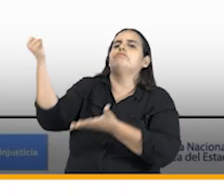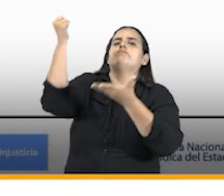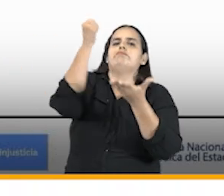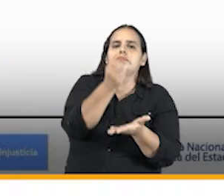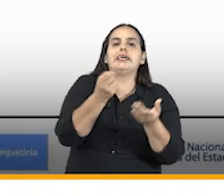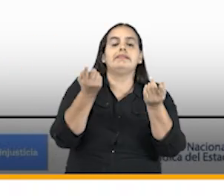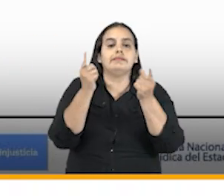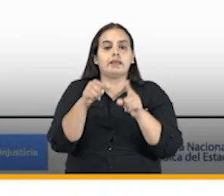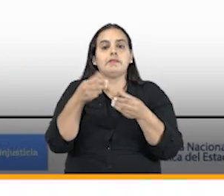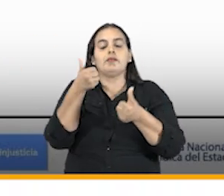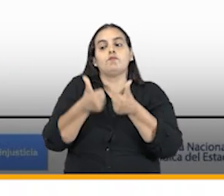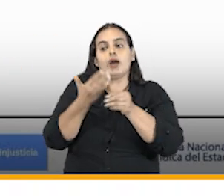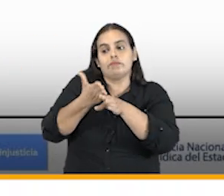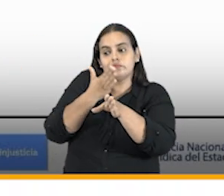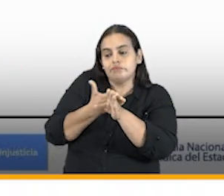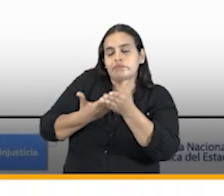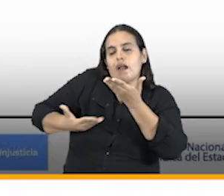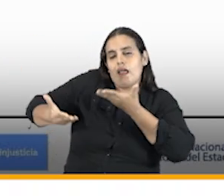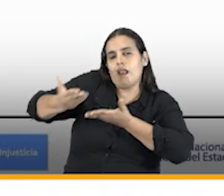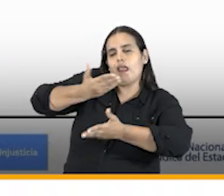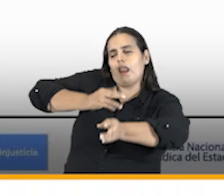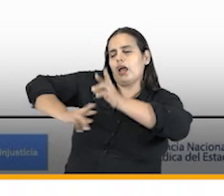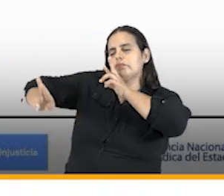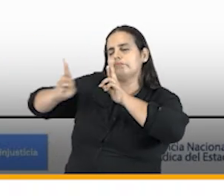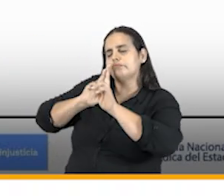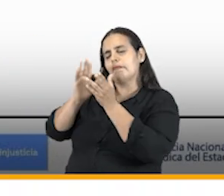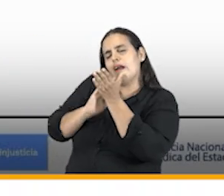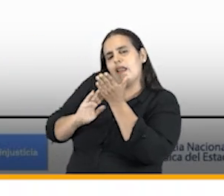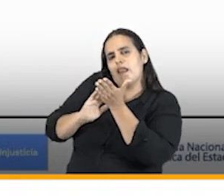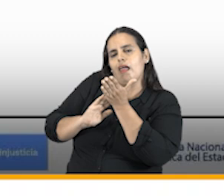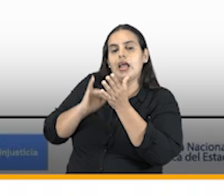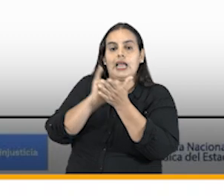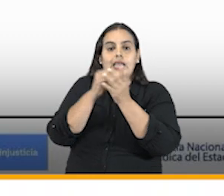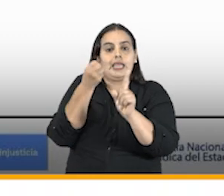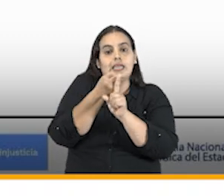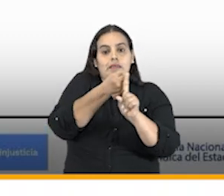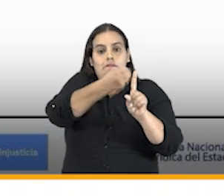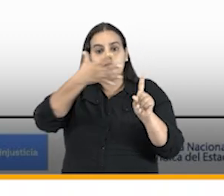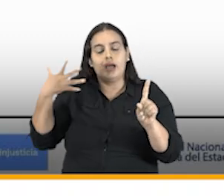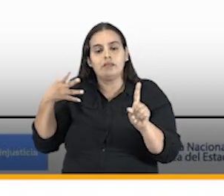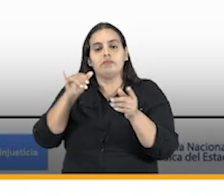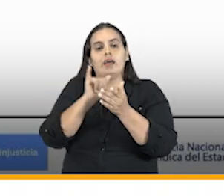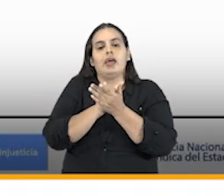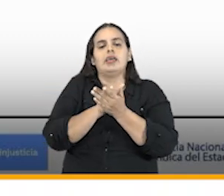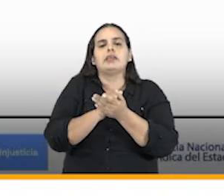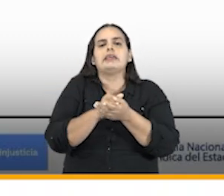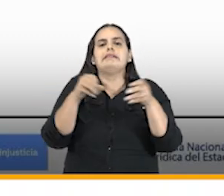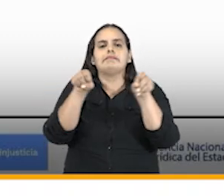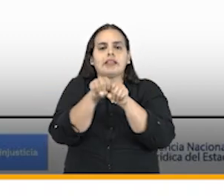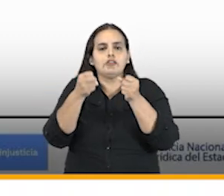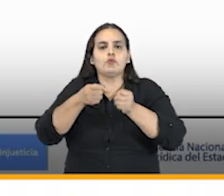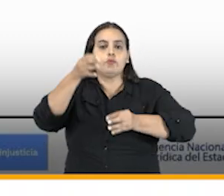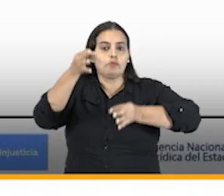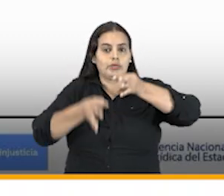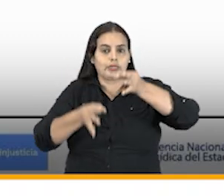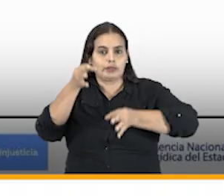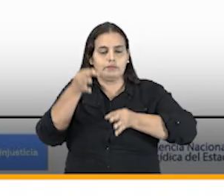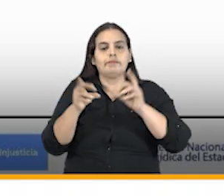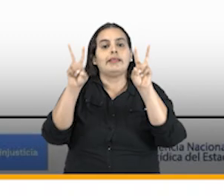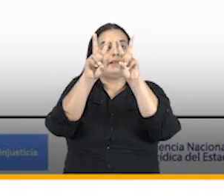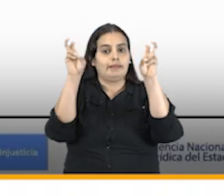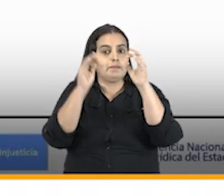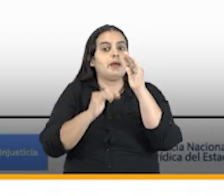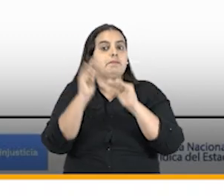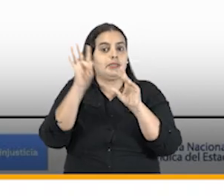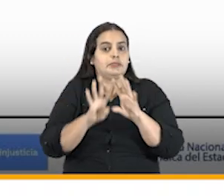y también de conciliación analizamos también el impacto de las políticas de prevención del daño antijurídico tema